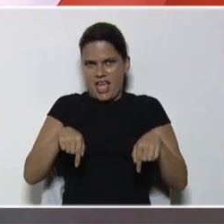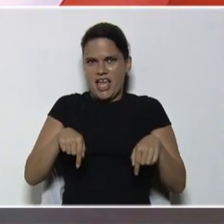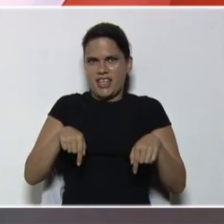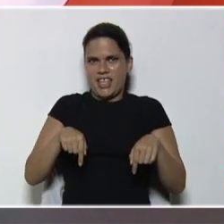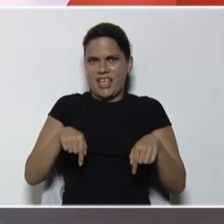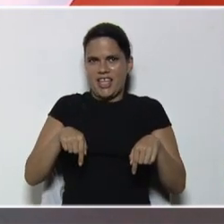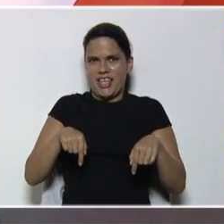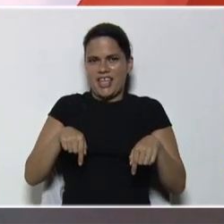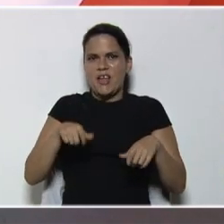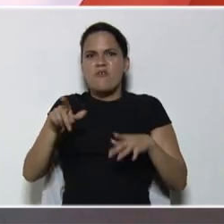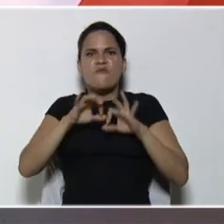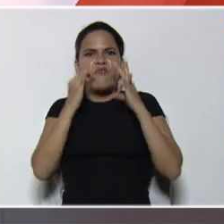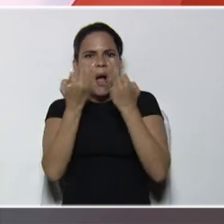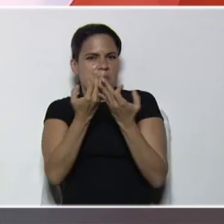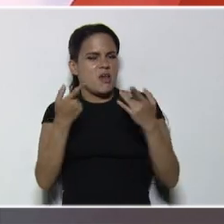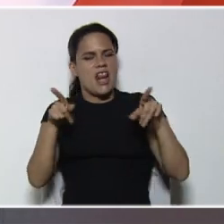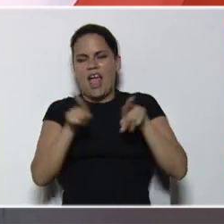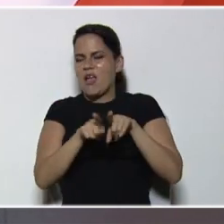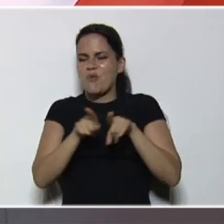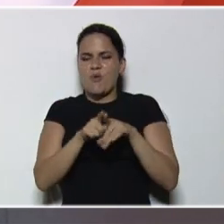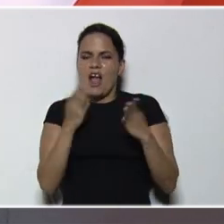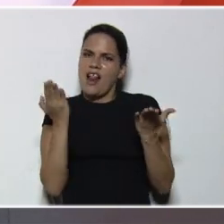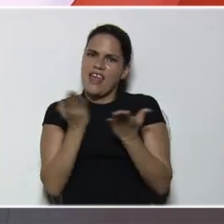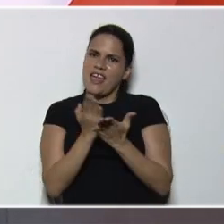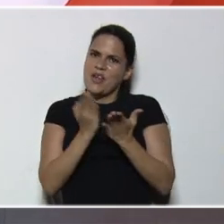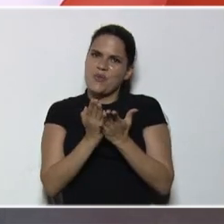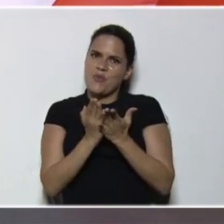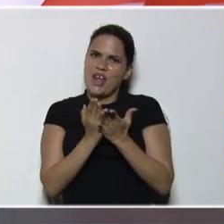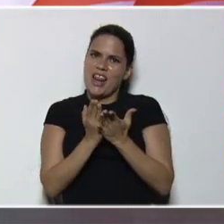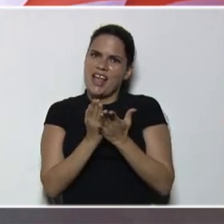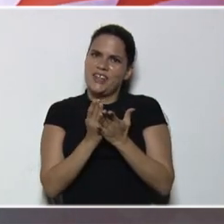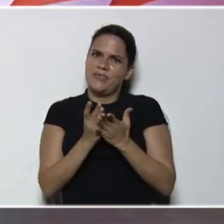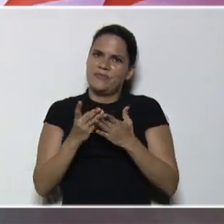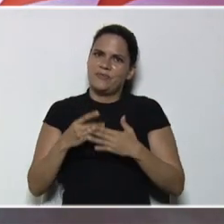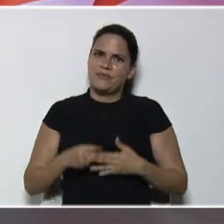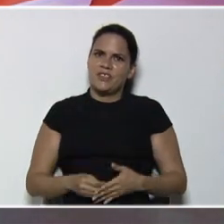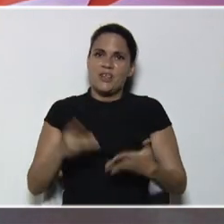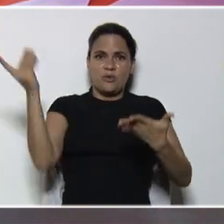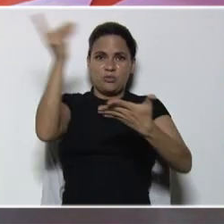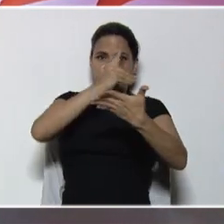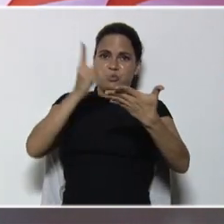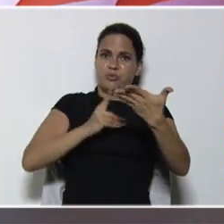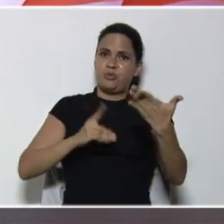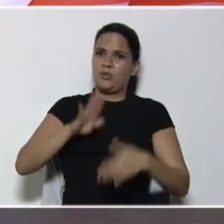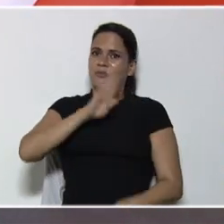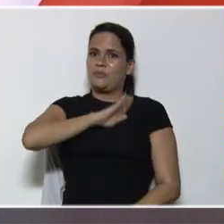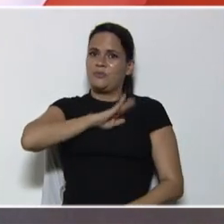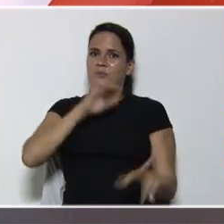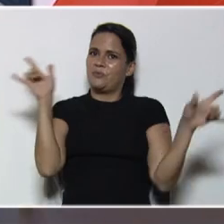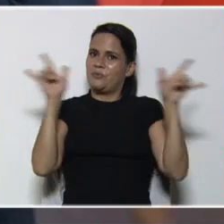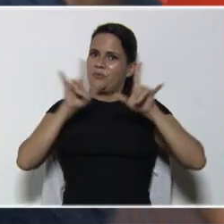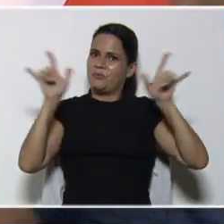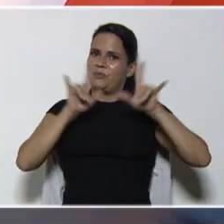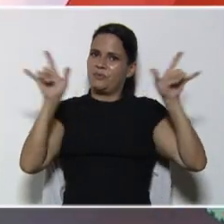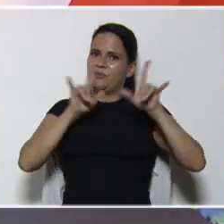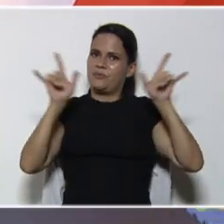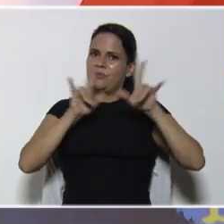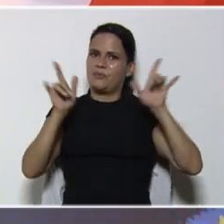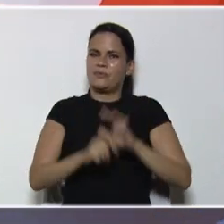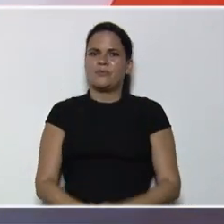este, tu programa, Cada Familia, una escuela, dibújame, hasta mañana,